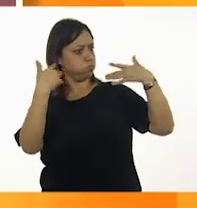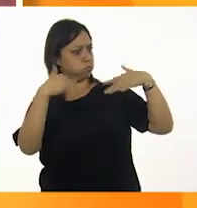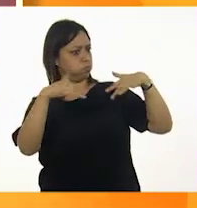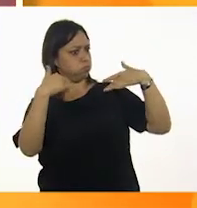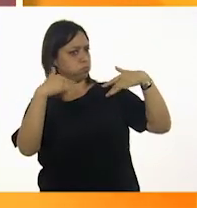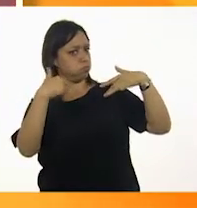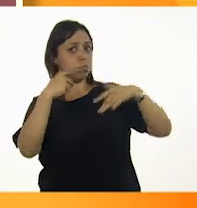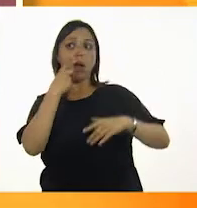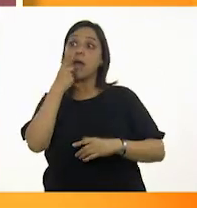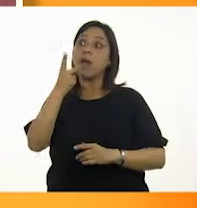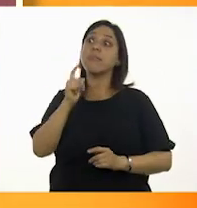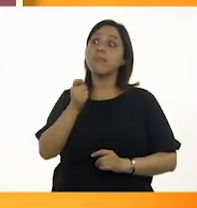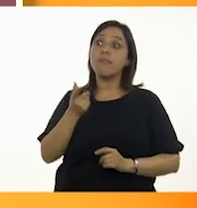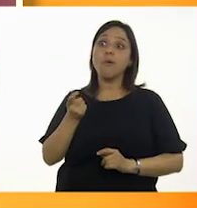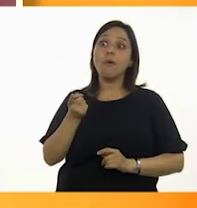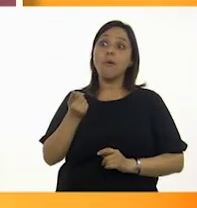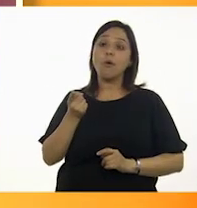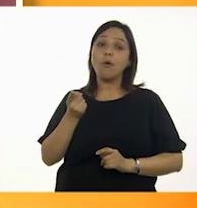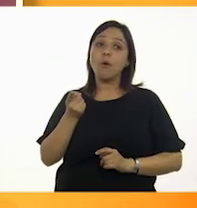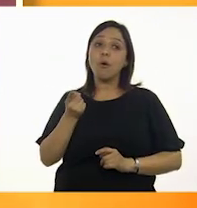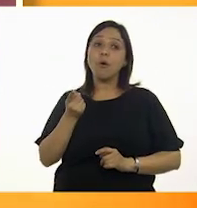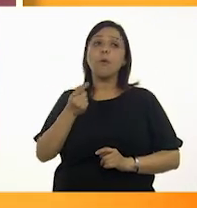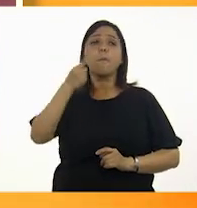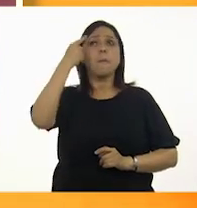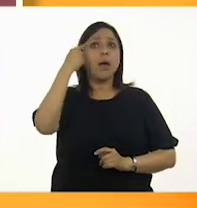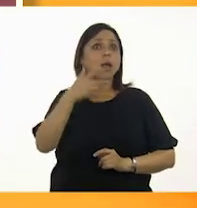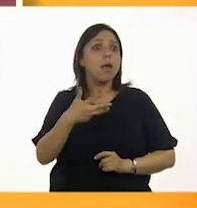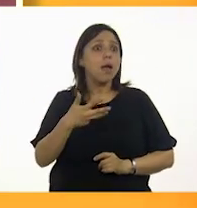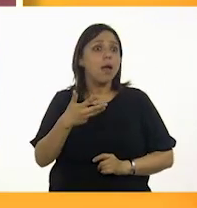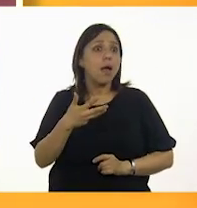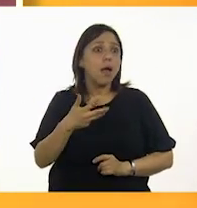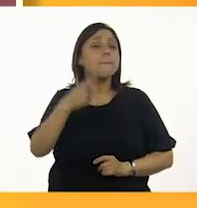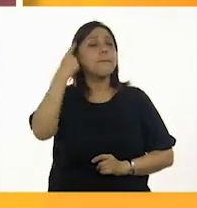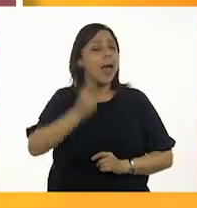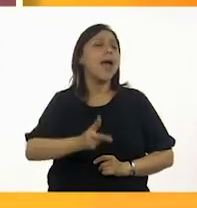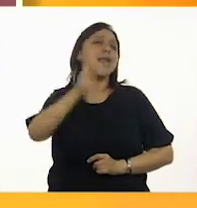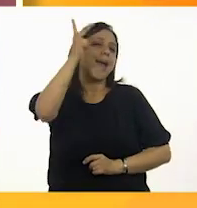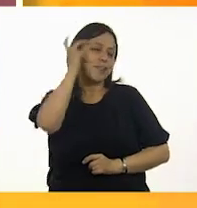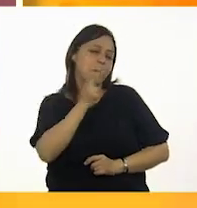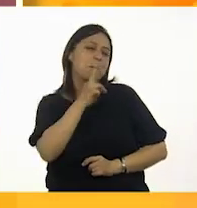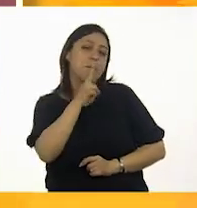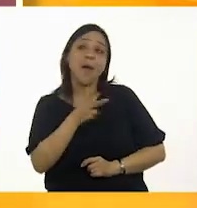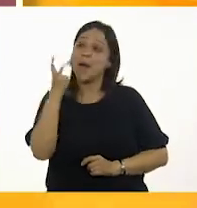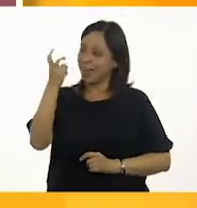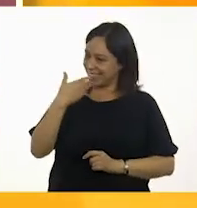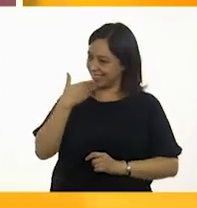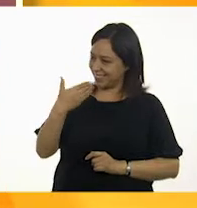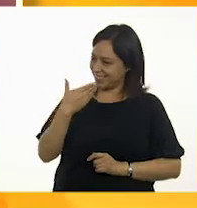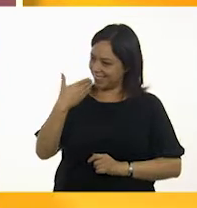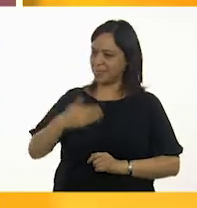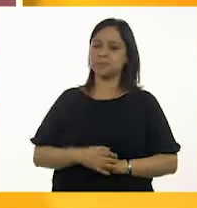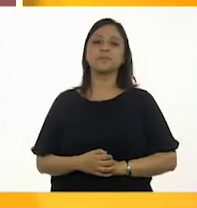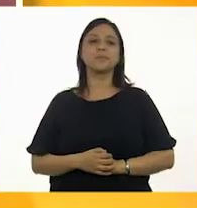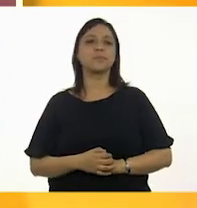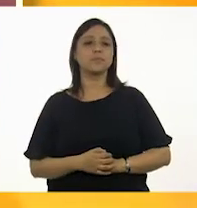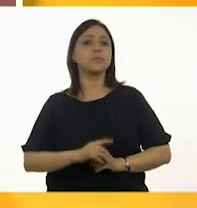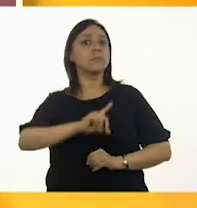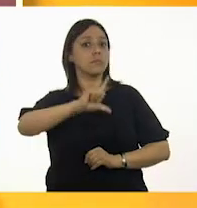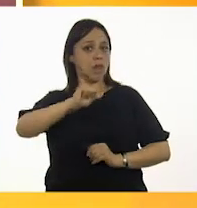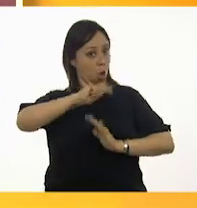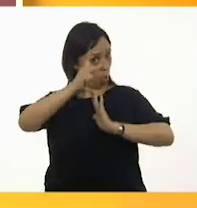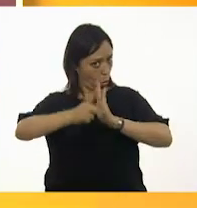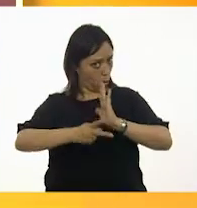contestó? Son para... para... Dúchate mejor. Eso. Y lo le volvió a preguntar